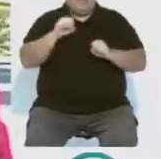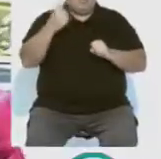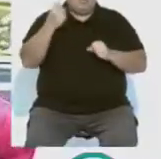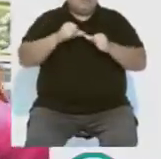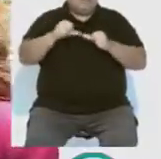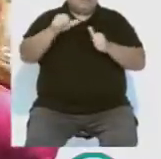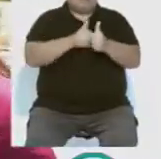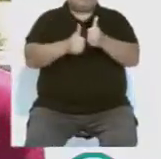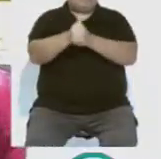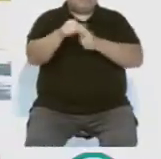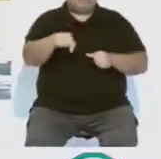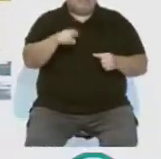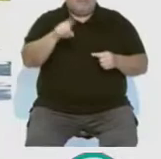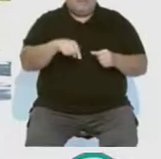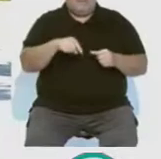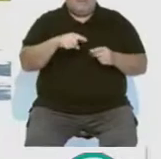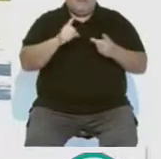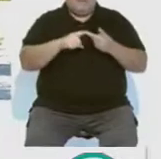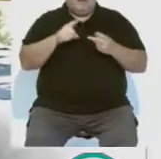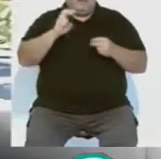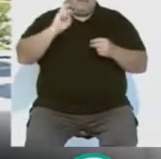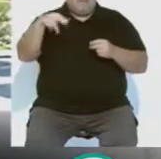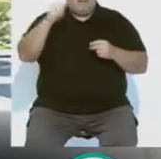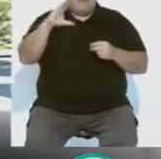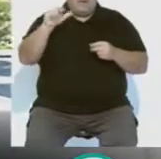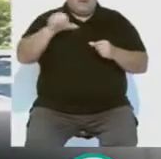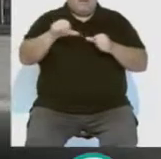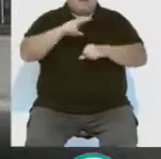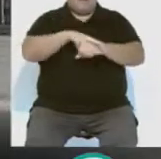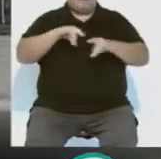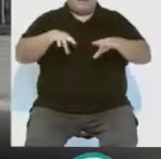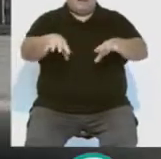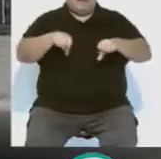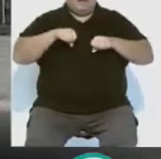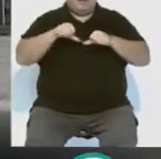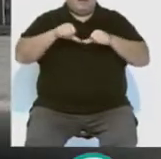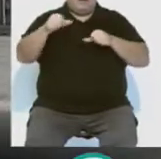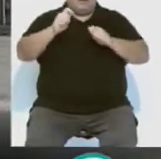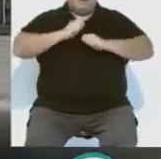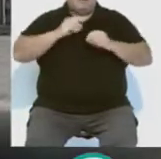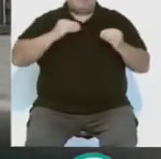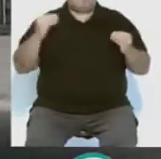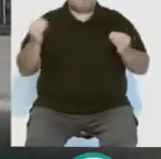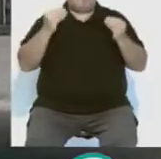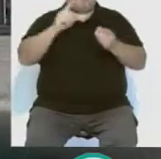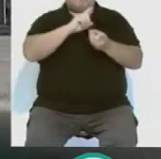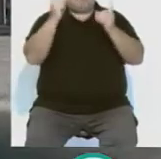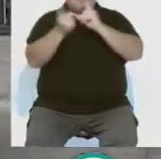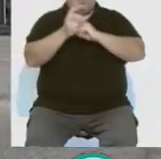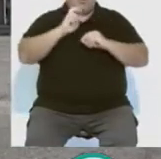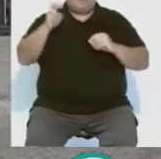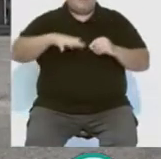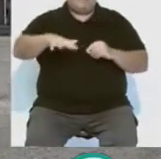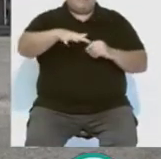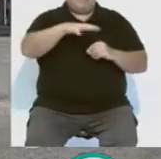una de sus prioridades. Según Rodríguez Machuca, el desarrollo de estos terrenos puede servir para impulsar la transformación de otros